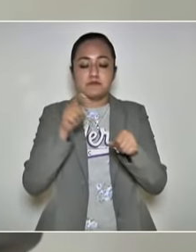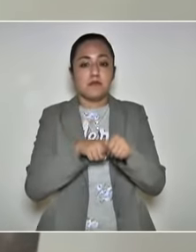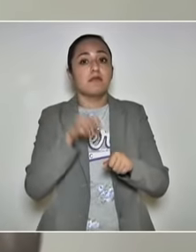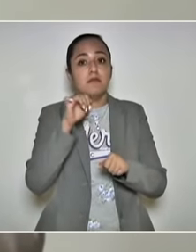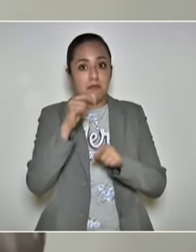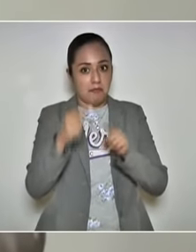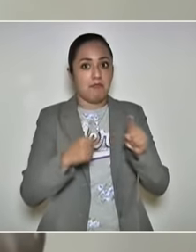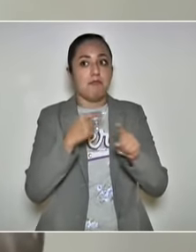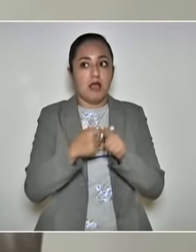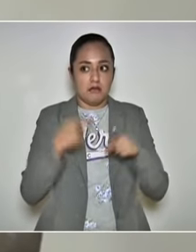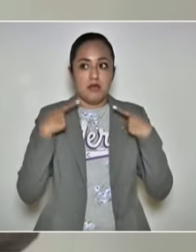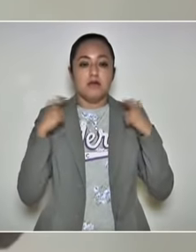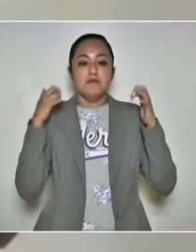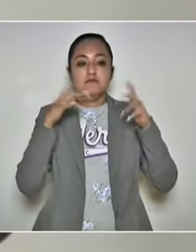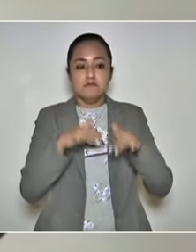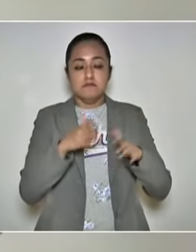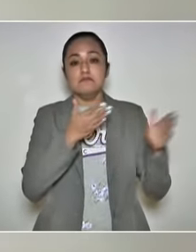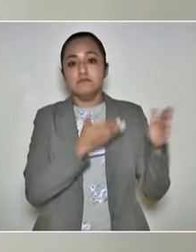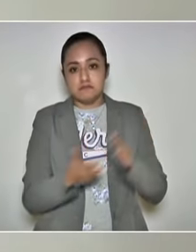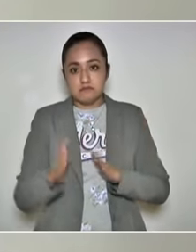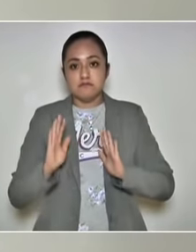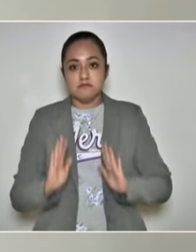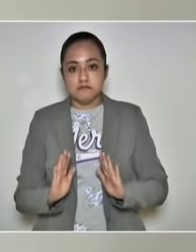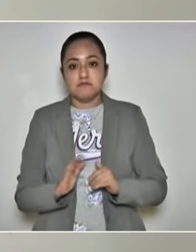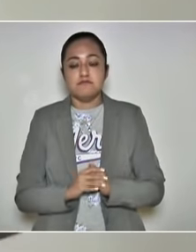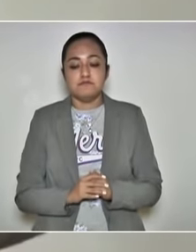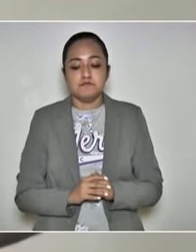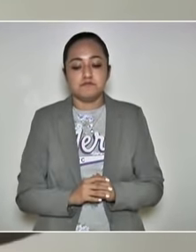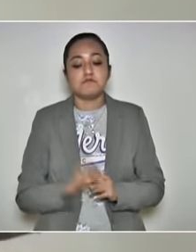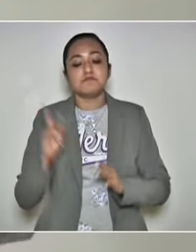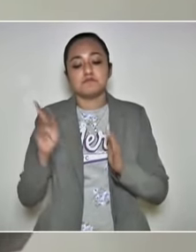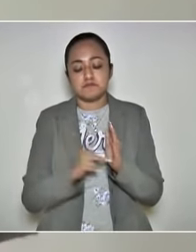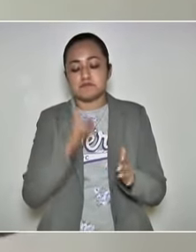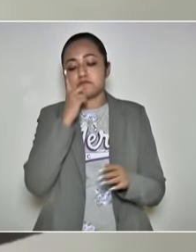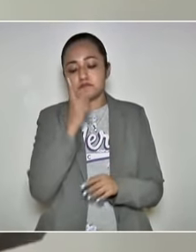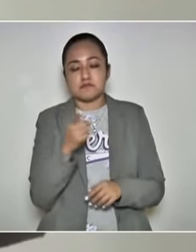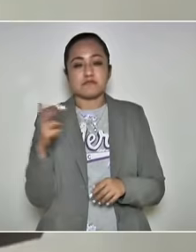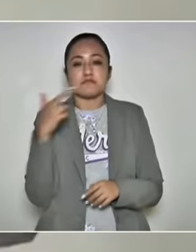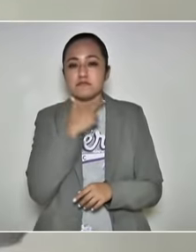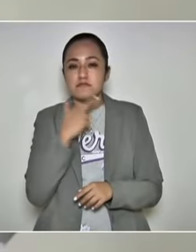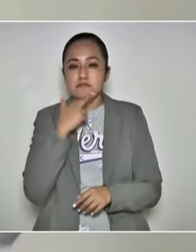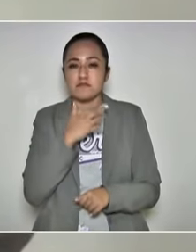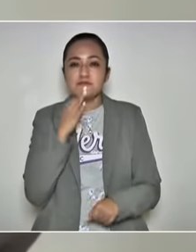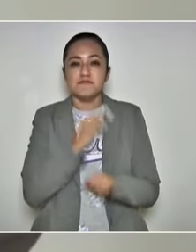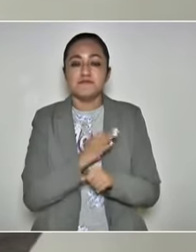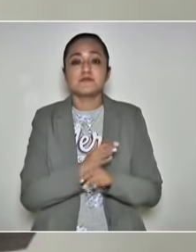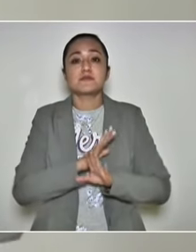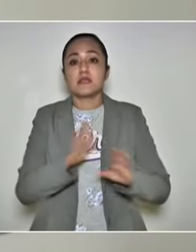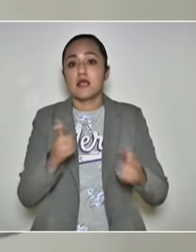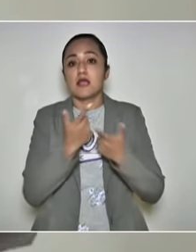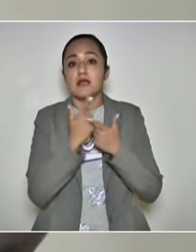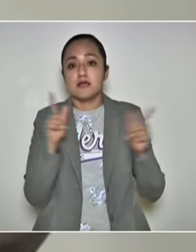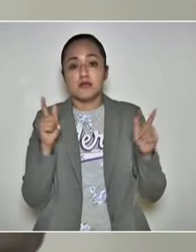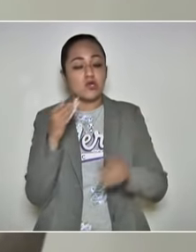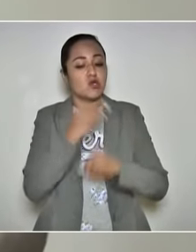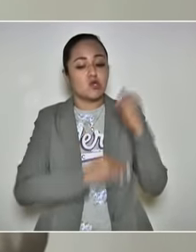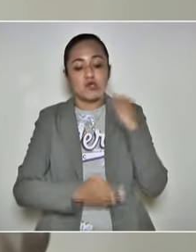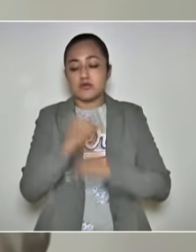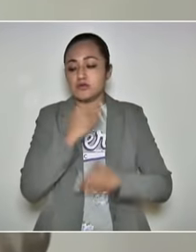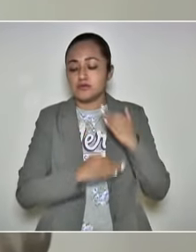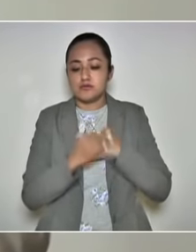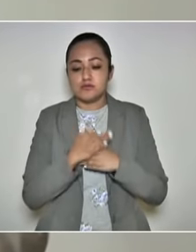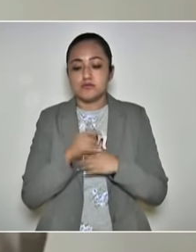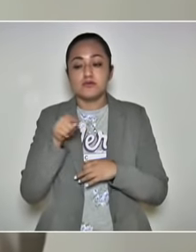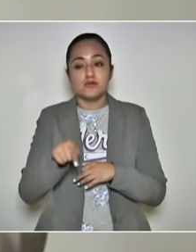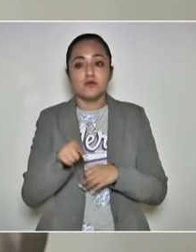sí se superó la meta. Y volverles a comentar rapidísimo, Ale, que ya está libre en todas, en